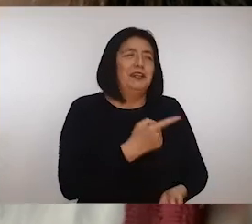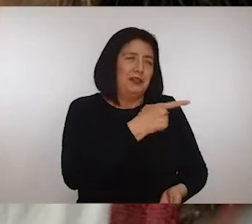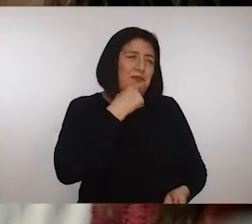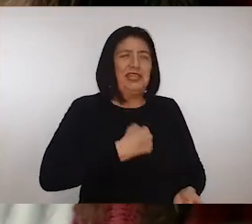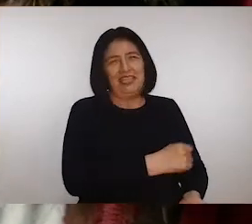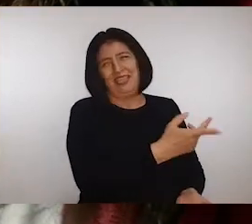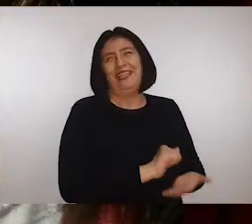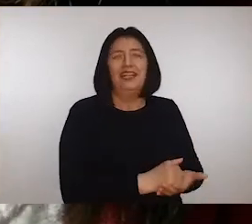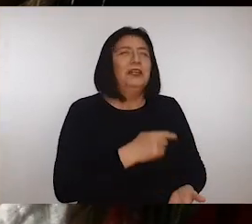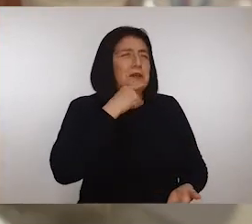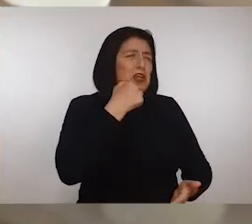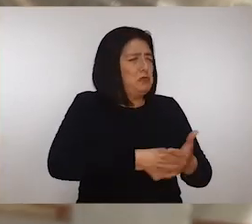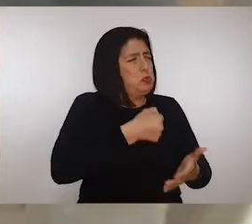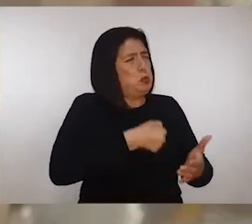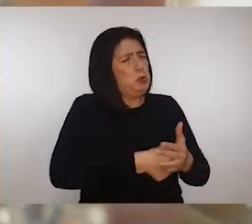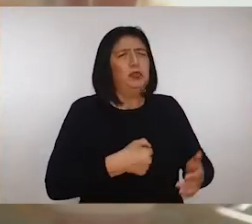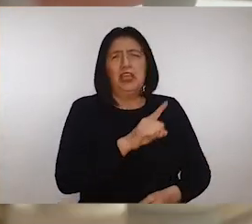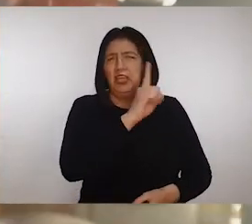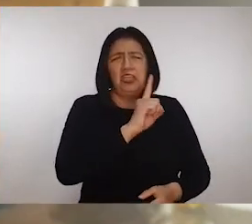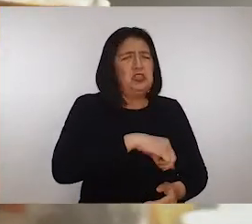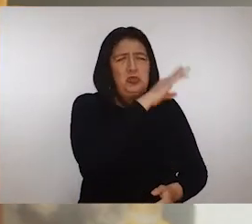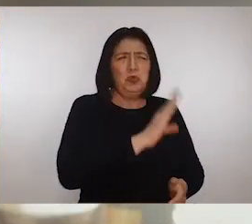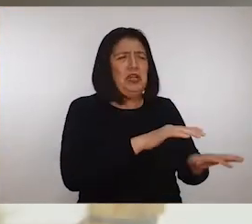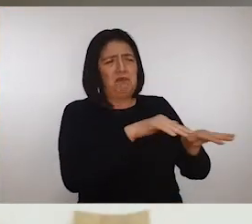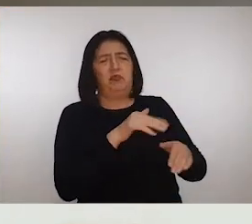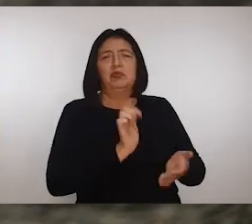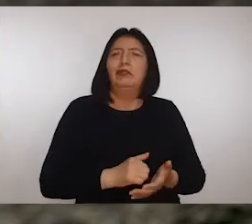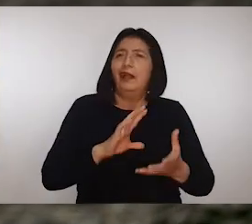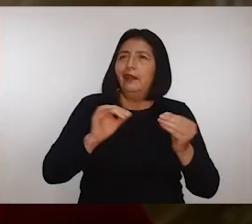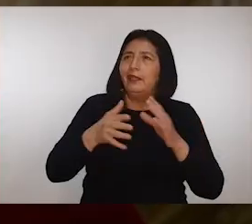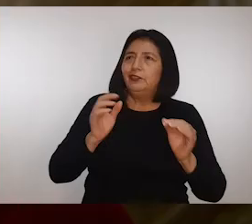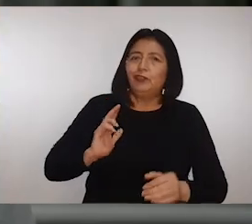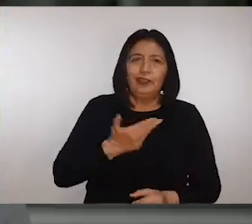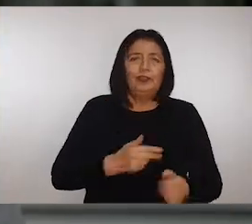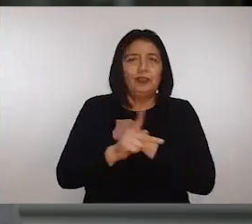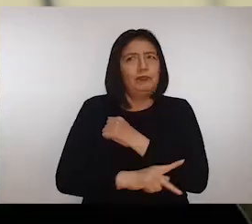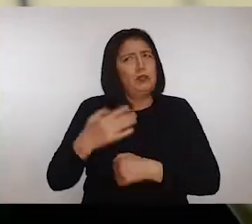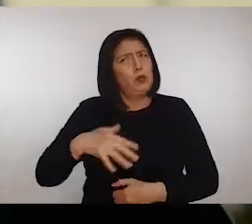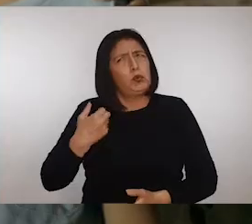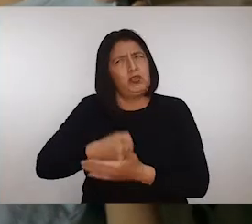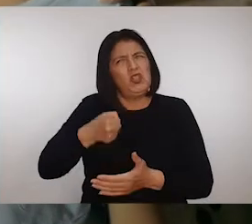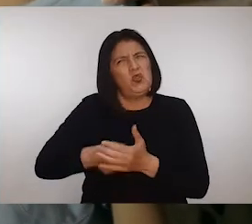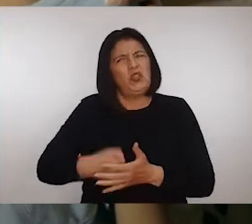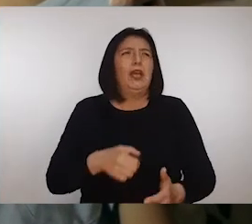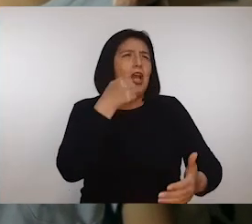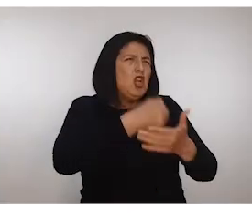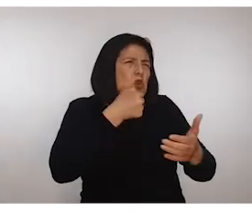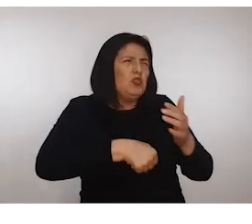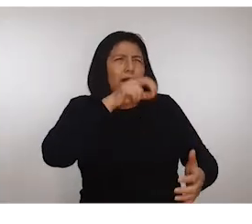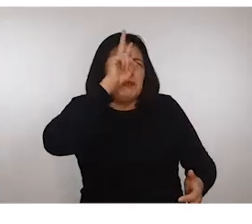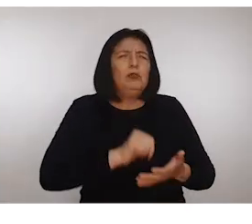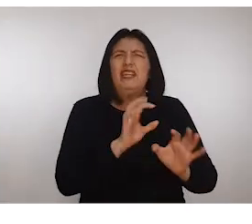Ella es mi hija, una mujer que lucha y nunca se da por vencida. La historia de nuestro país es una historia de lucha.